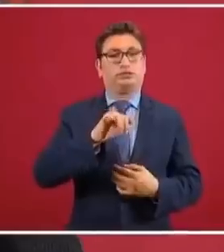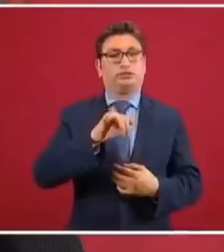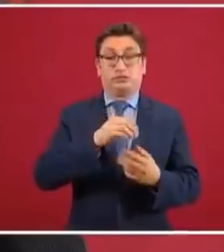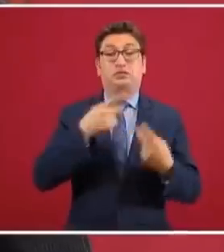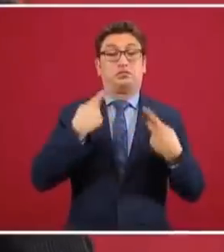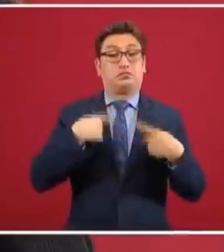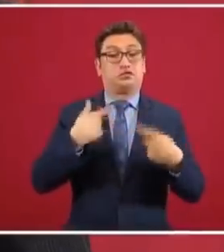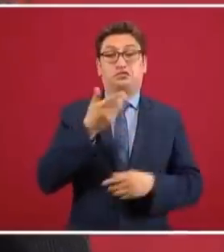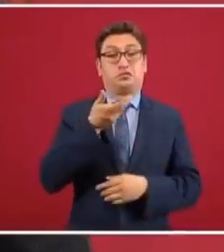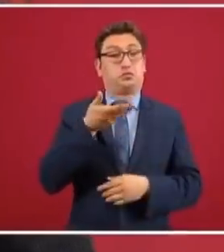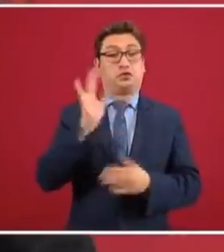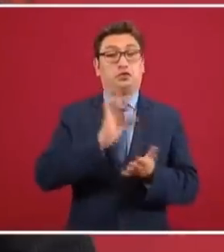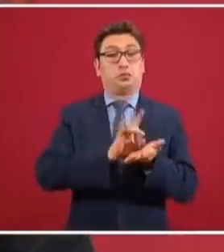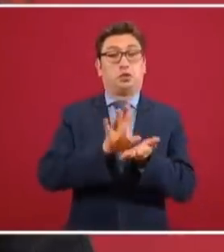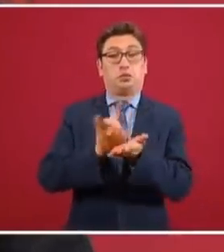despidieron